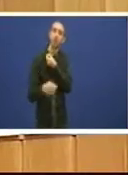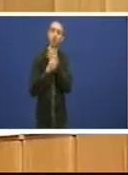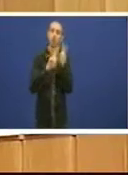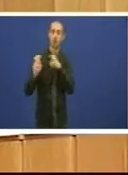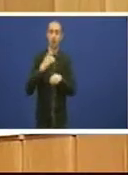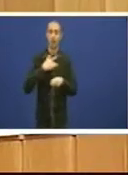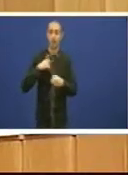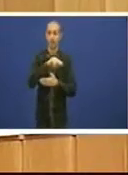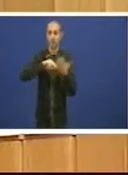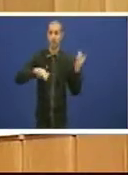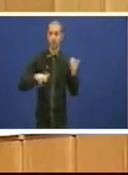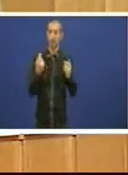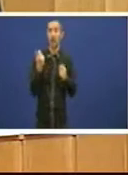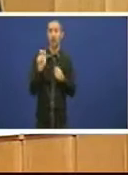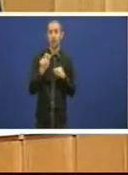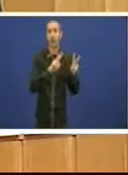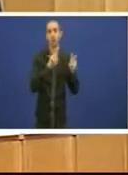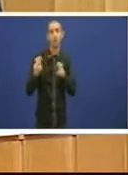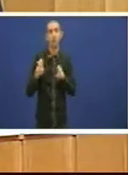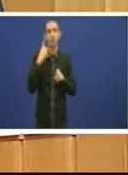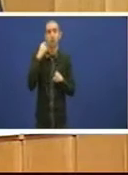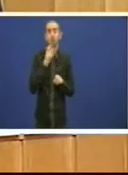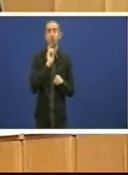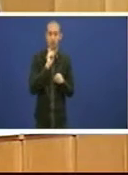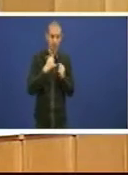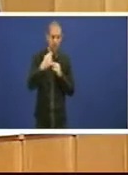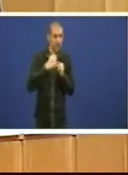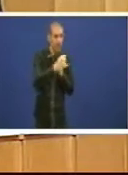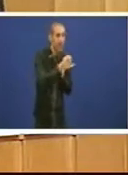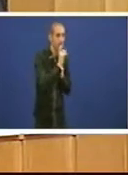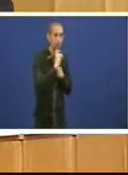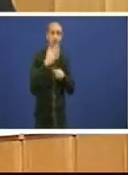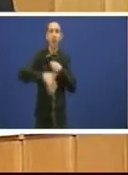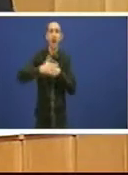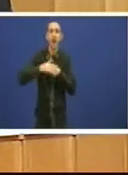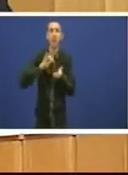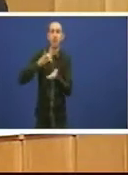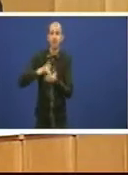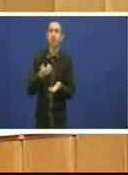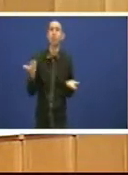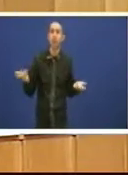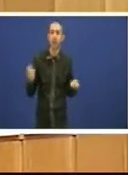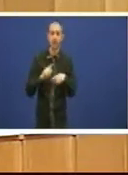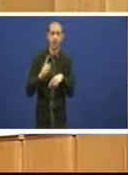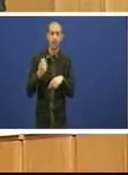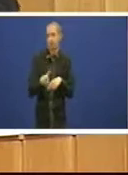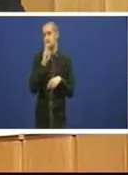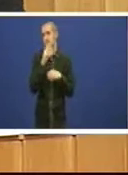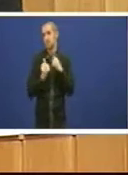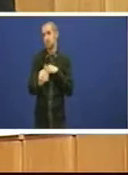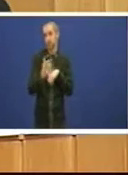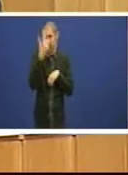caixa no capital do novo banco cales son as vías cales son os prazos cales son as previsións de